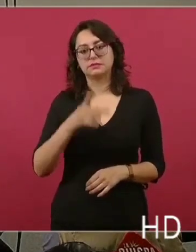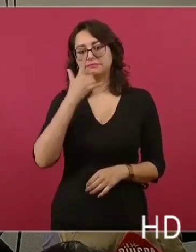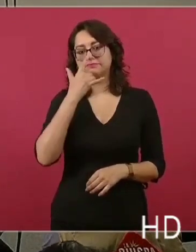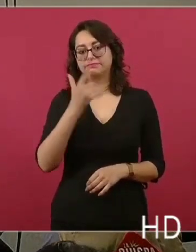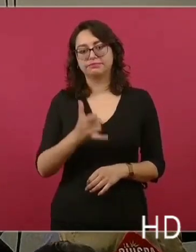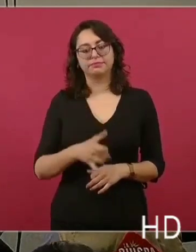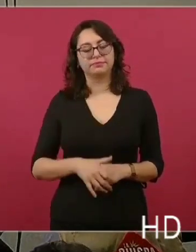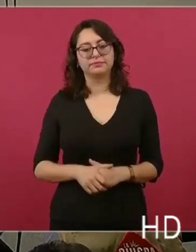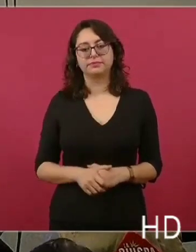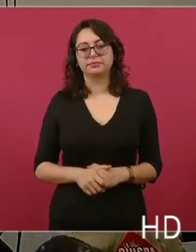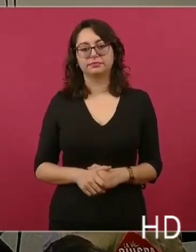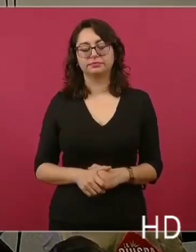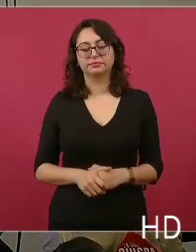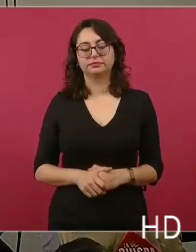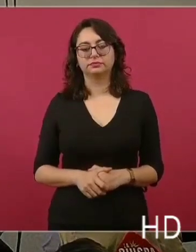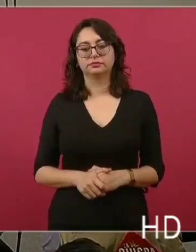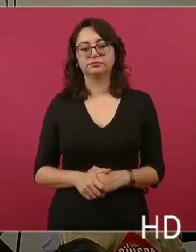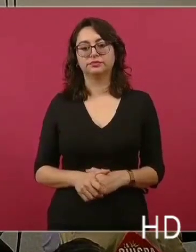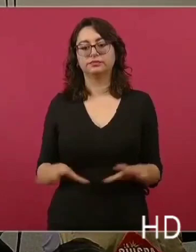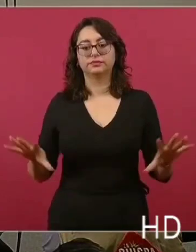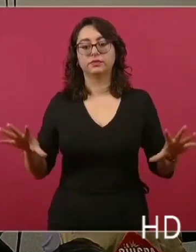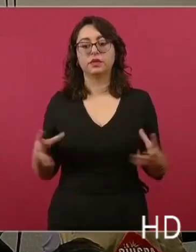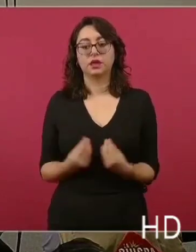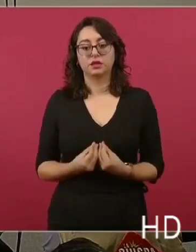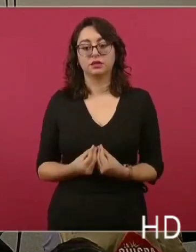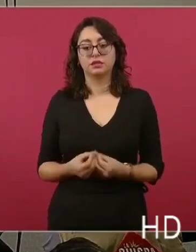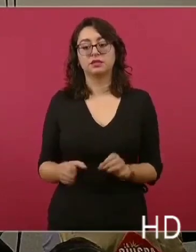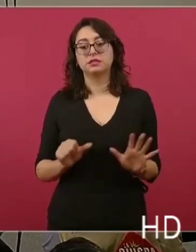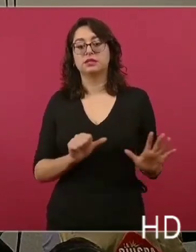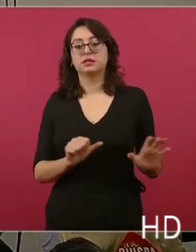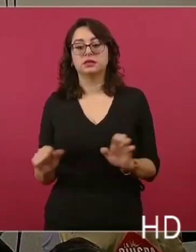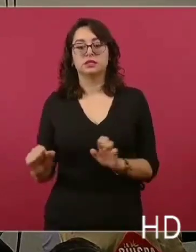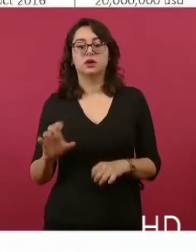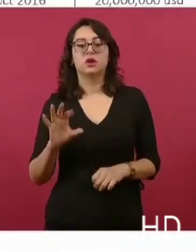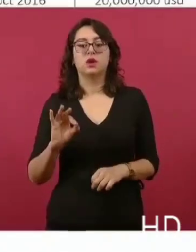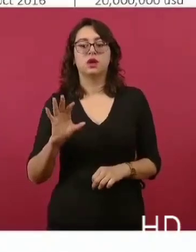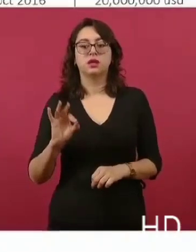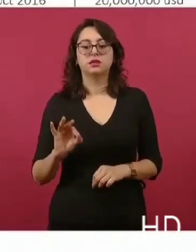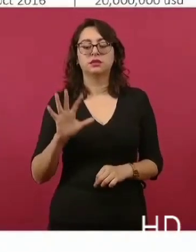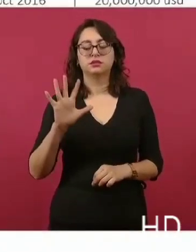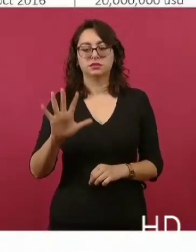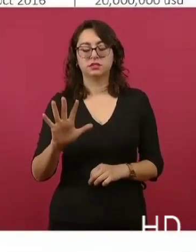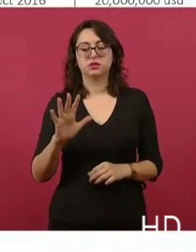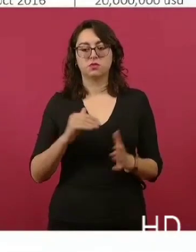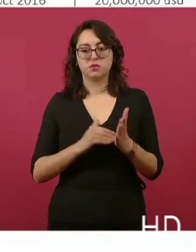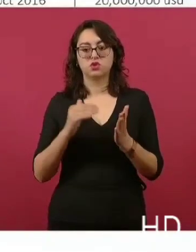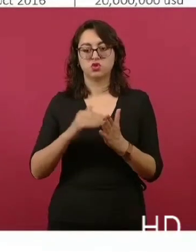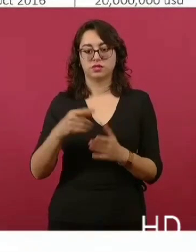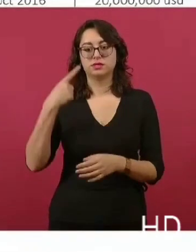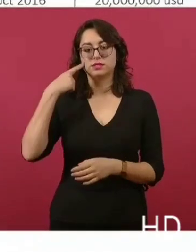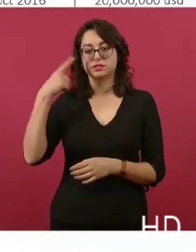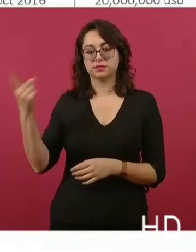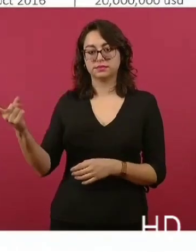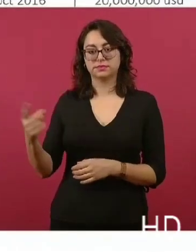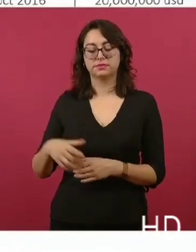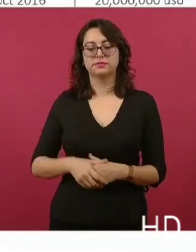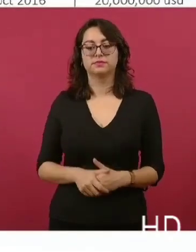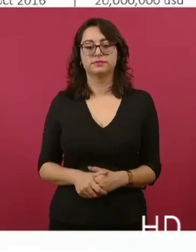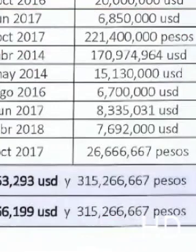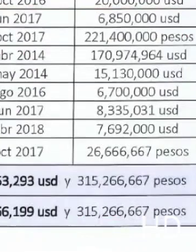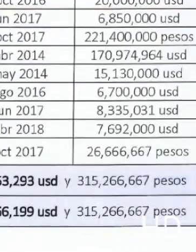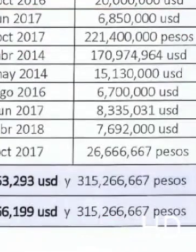Aquí hay un total de 645 millones 966